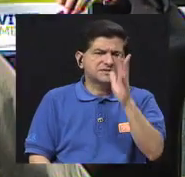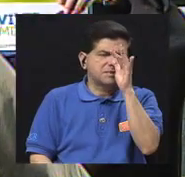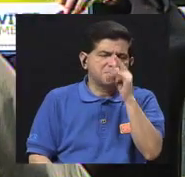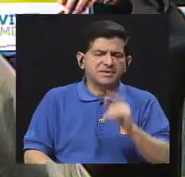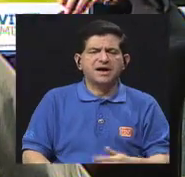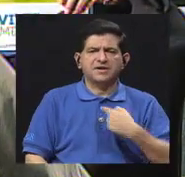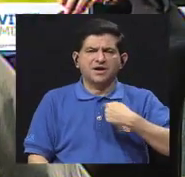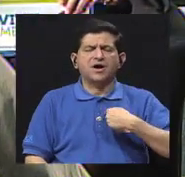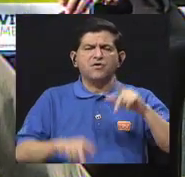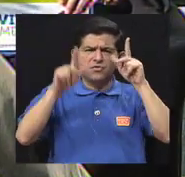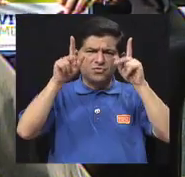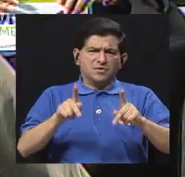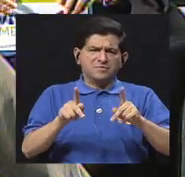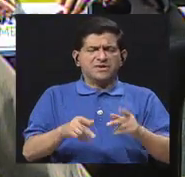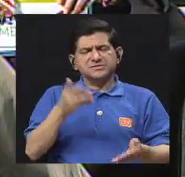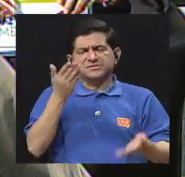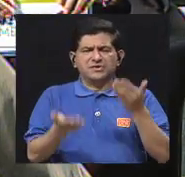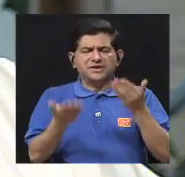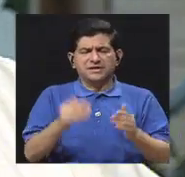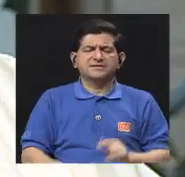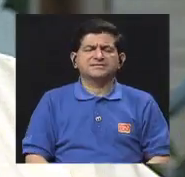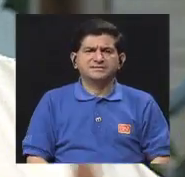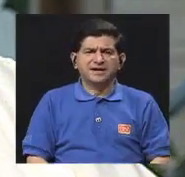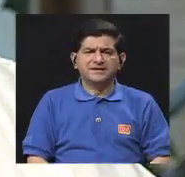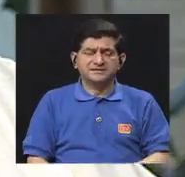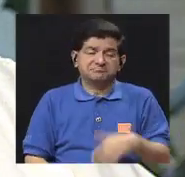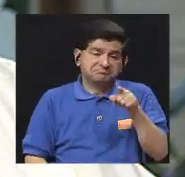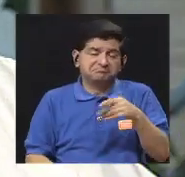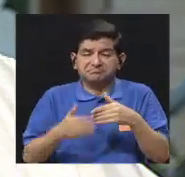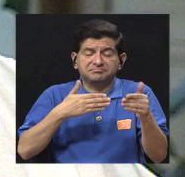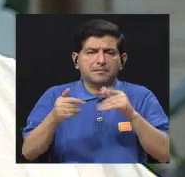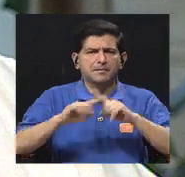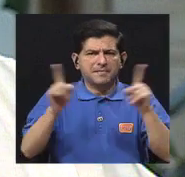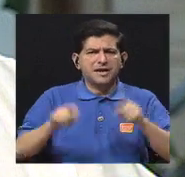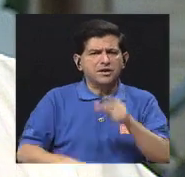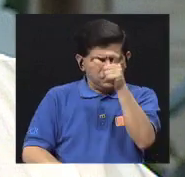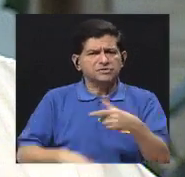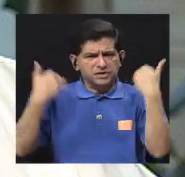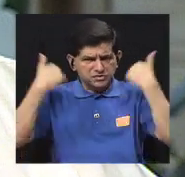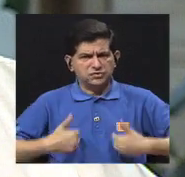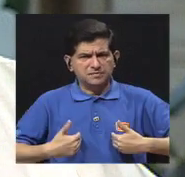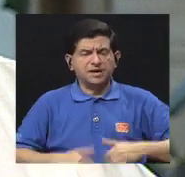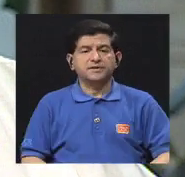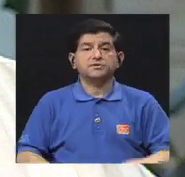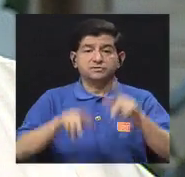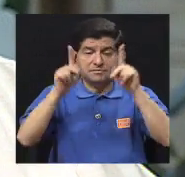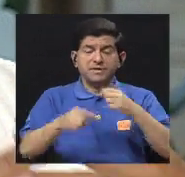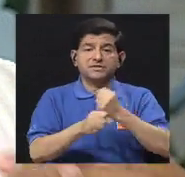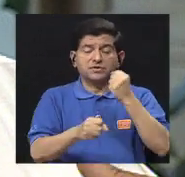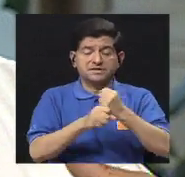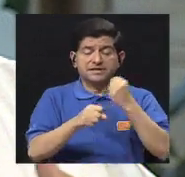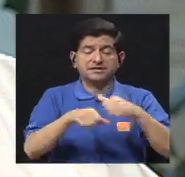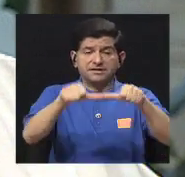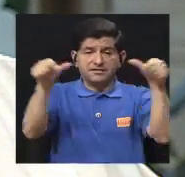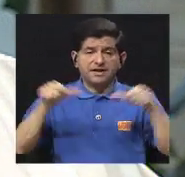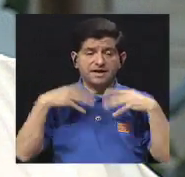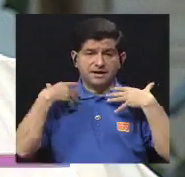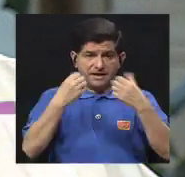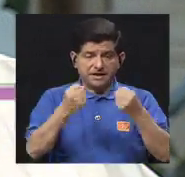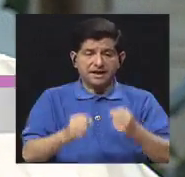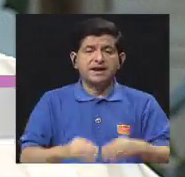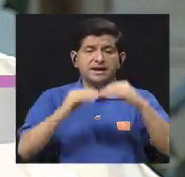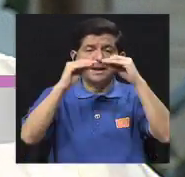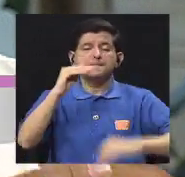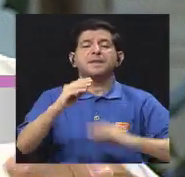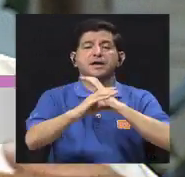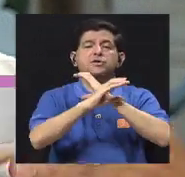le molesta, pero ante todo son seres humanos también. Sí, yo creo que muchas veces el personal de salud es el que menos se cuida, porque